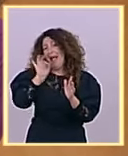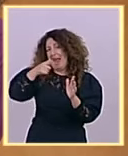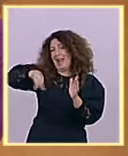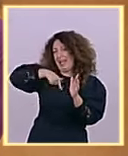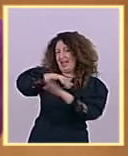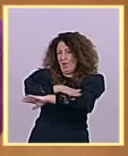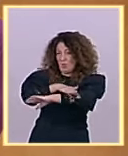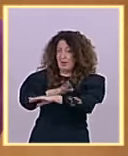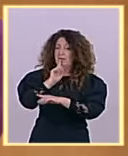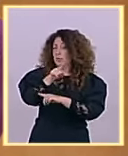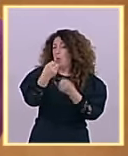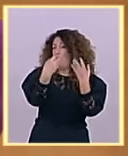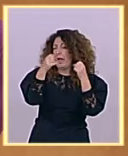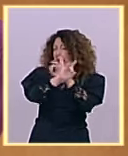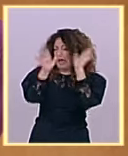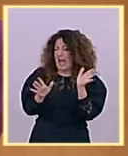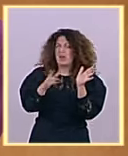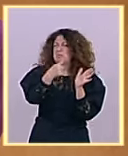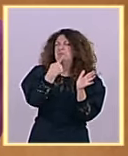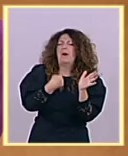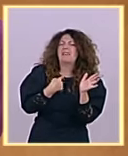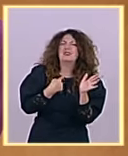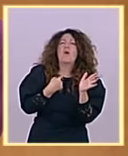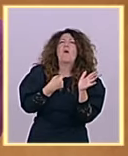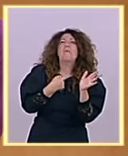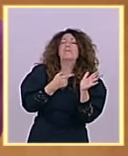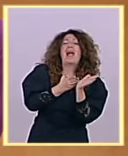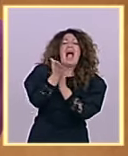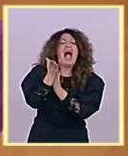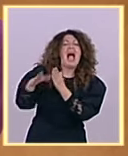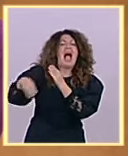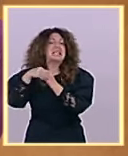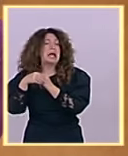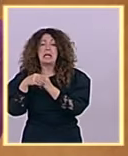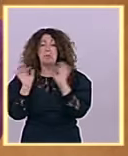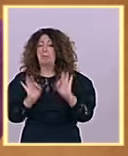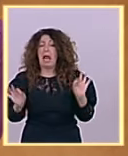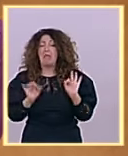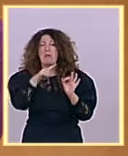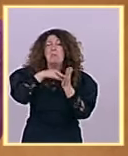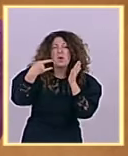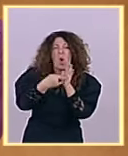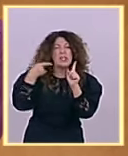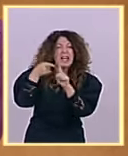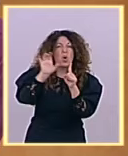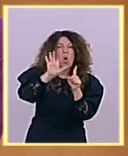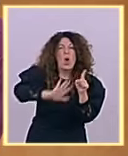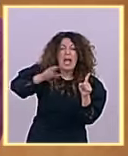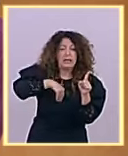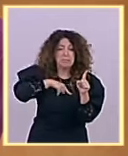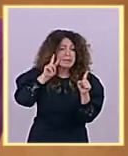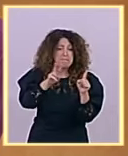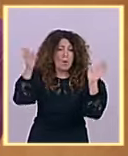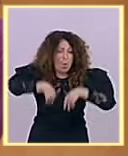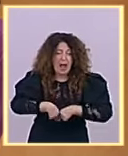alternativa usted no tiene proyectos para este país usted no tiene equipo económico que asesore al Partido Popular y que le